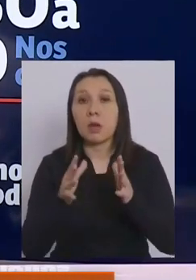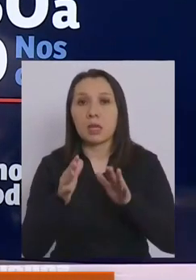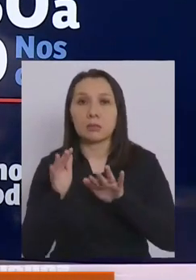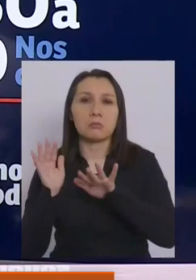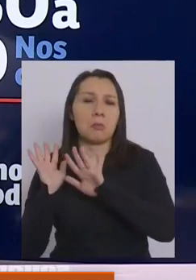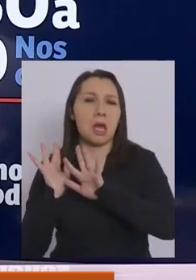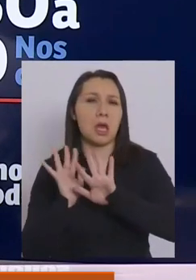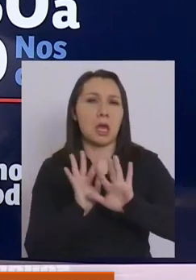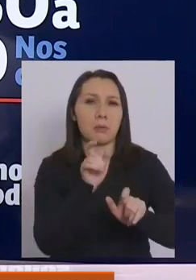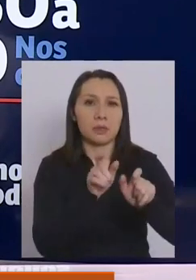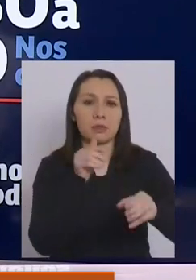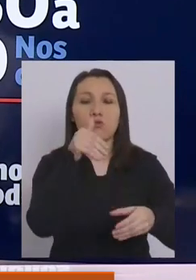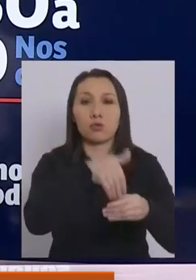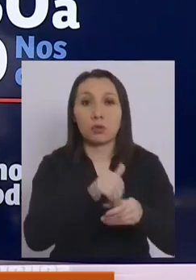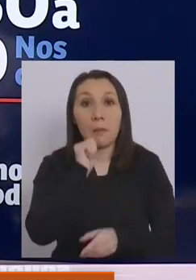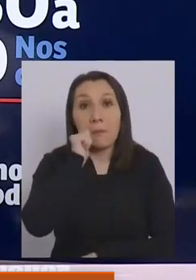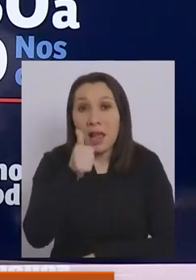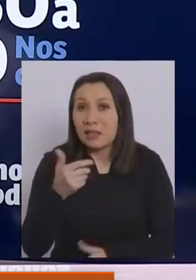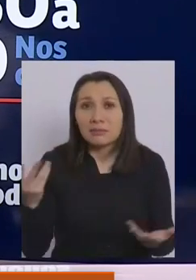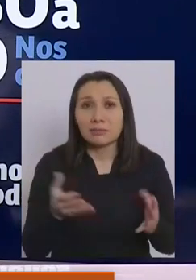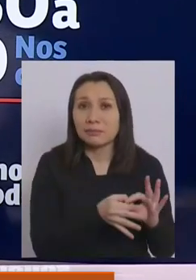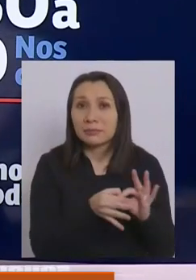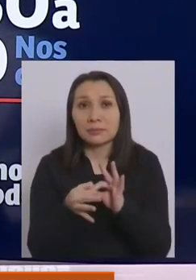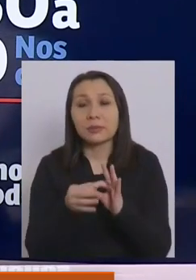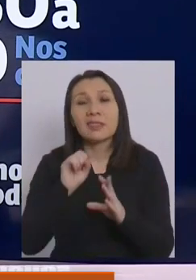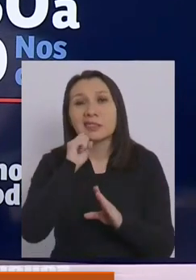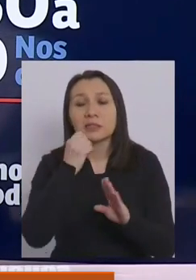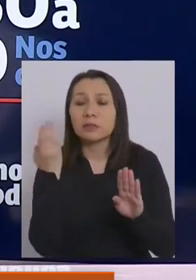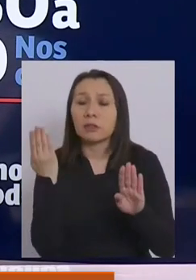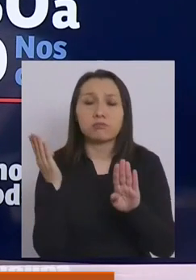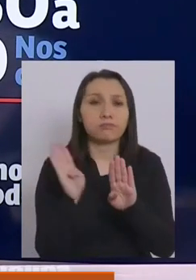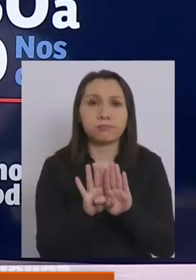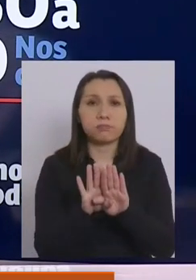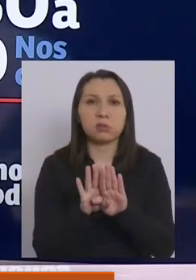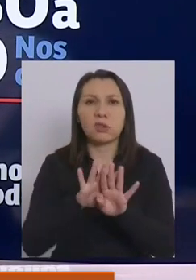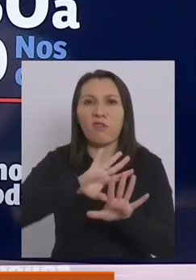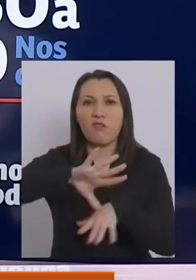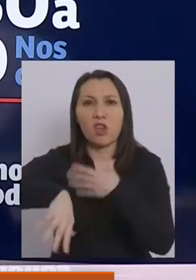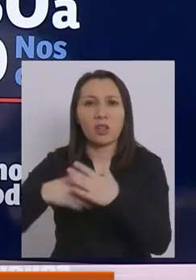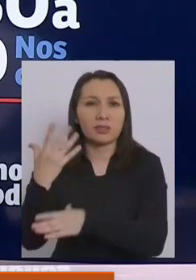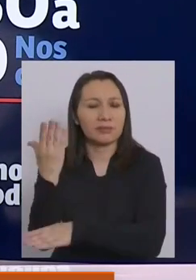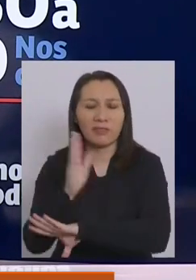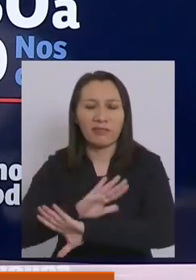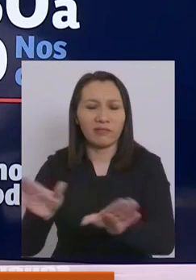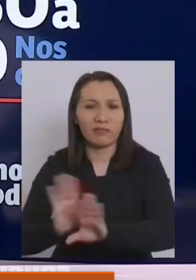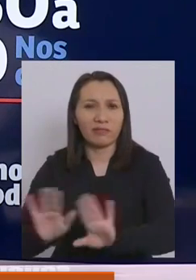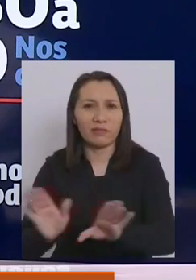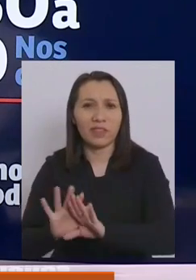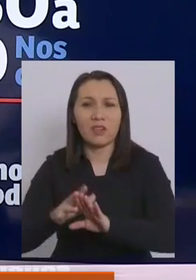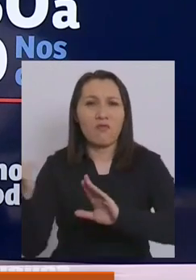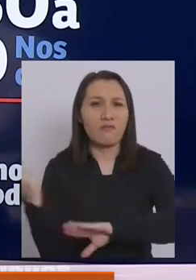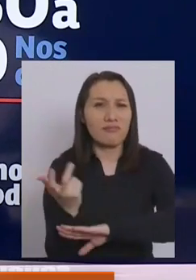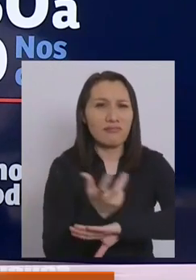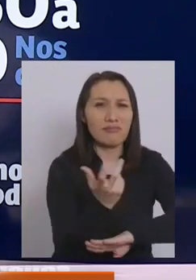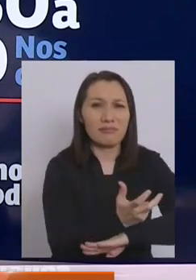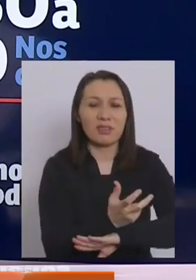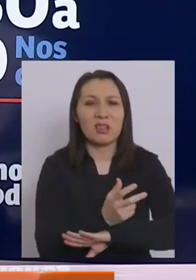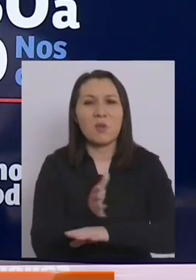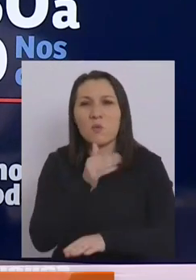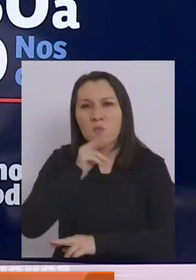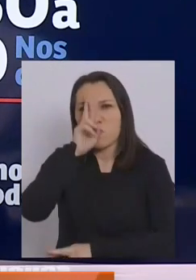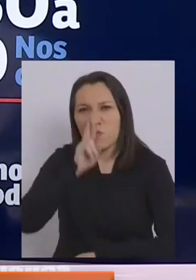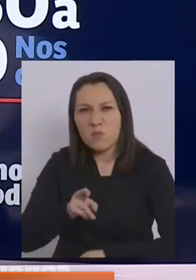participación, ya que ir a votar mañana es cerrarle la puerta a la violencia, es cerrarle la puerta a los saqueos, a la